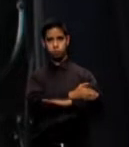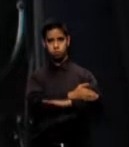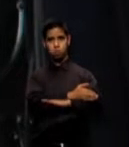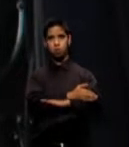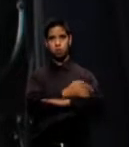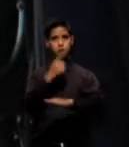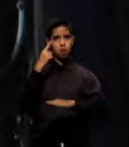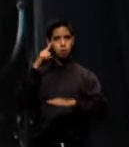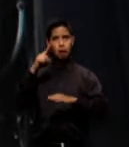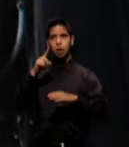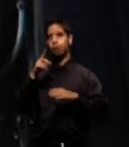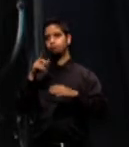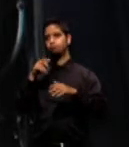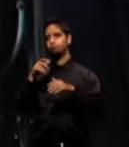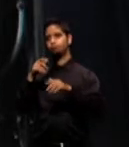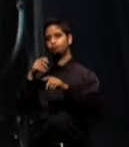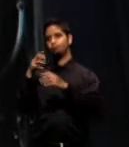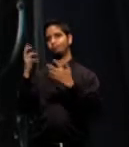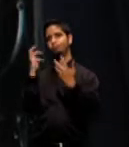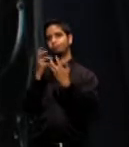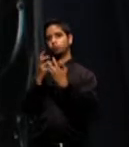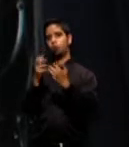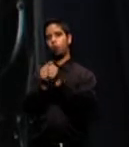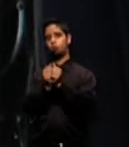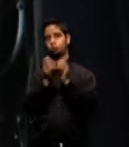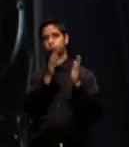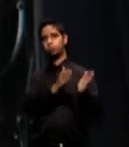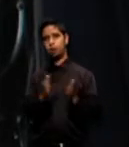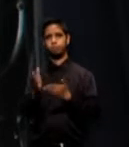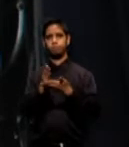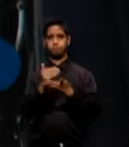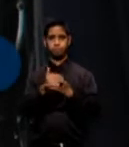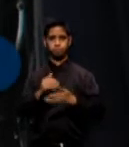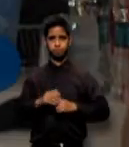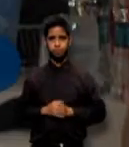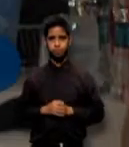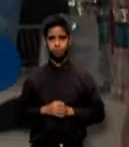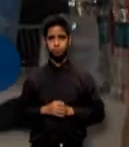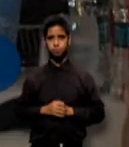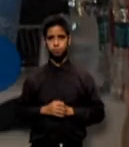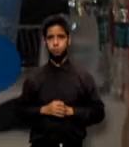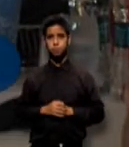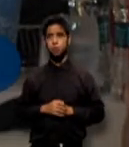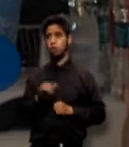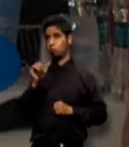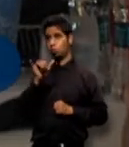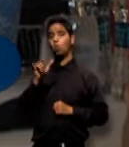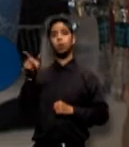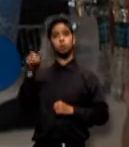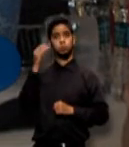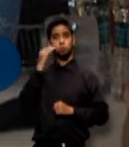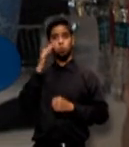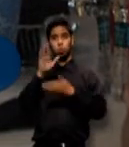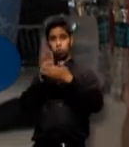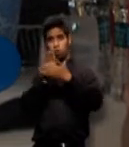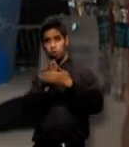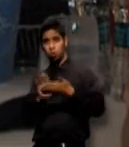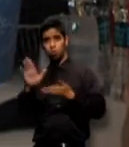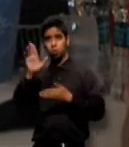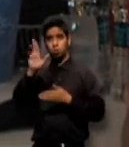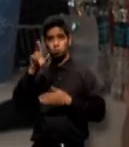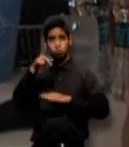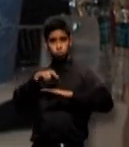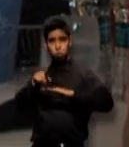De otra parte, refiriéndose a la Universidad de Puerto Rico, aunque reconoció la importancia de la educación como una herramienta de